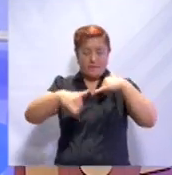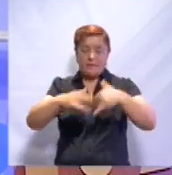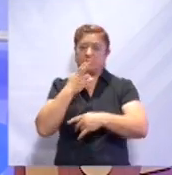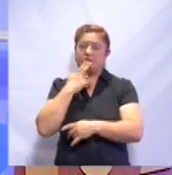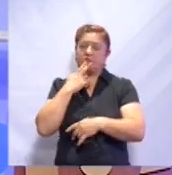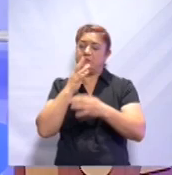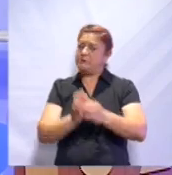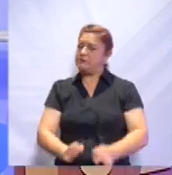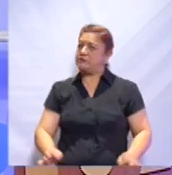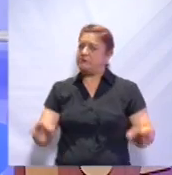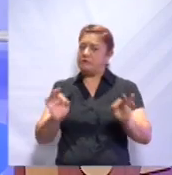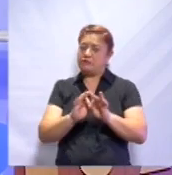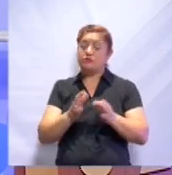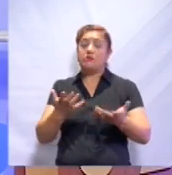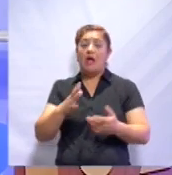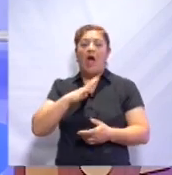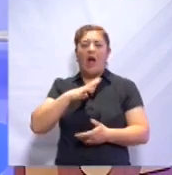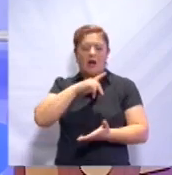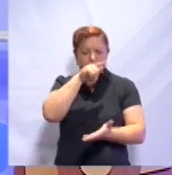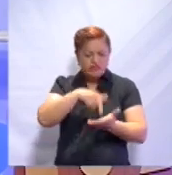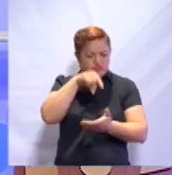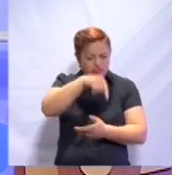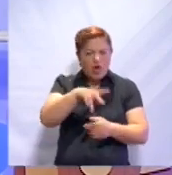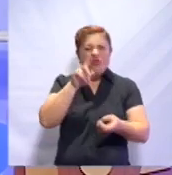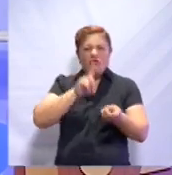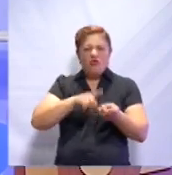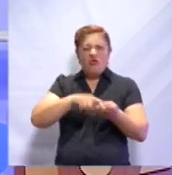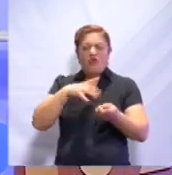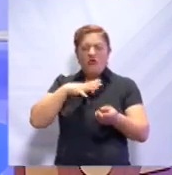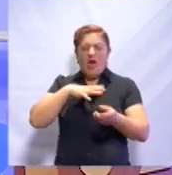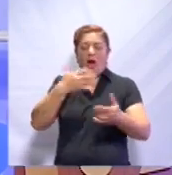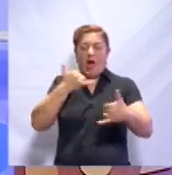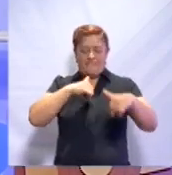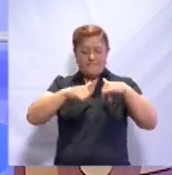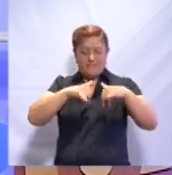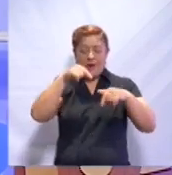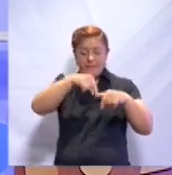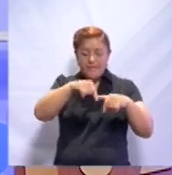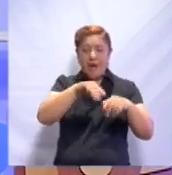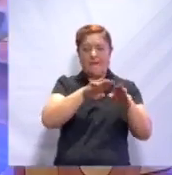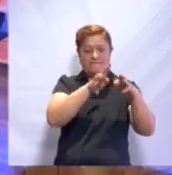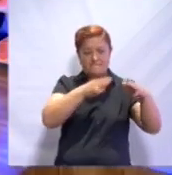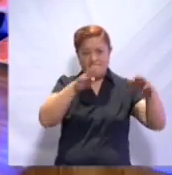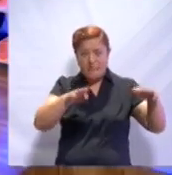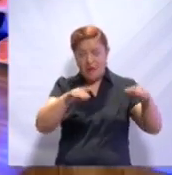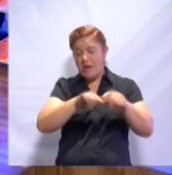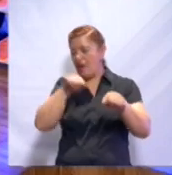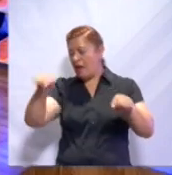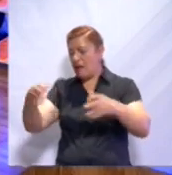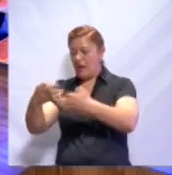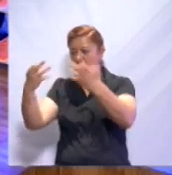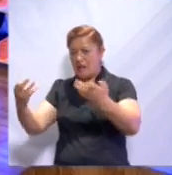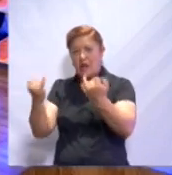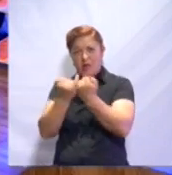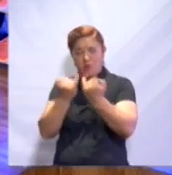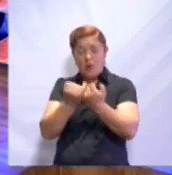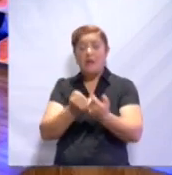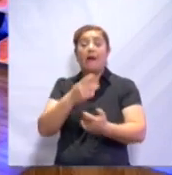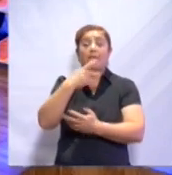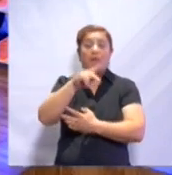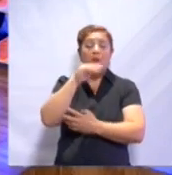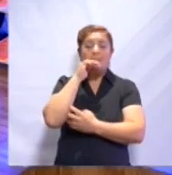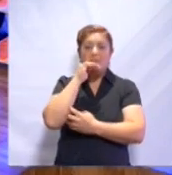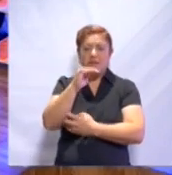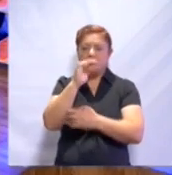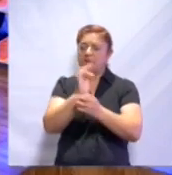importantes, porque así se podían ubicar tanto en el mar como en la tierra. Pero también mensajes y documentos muy importantes